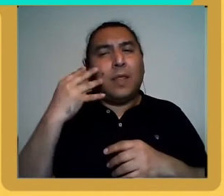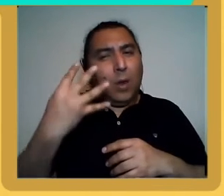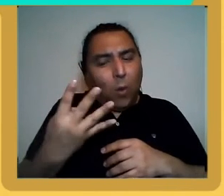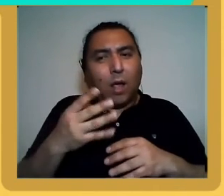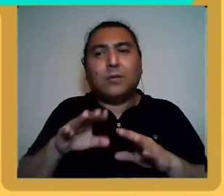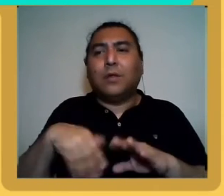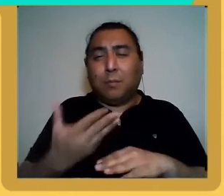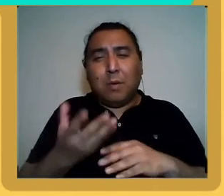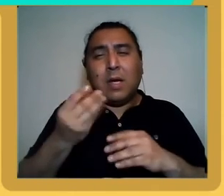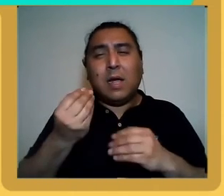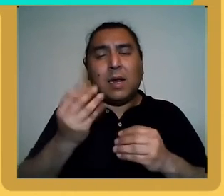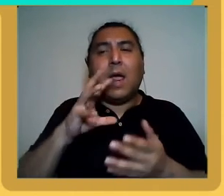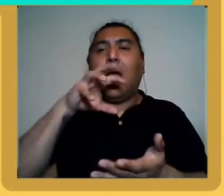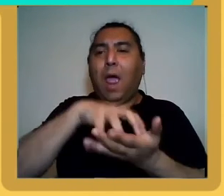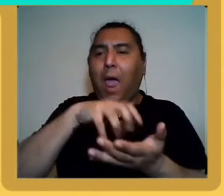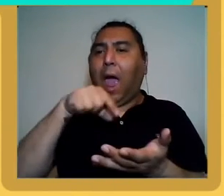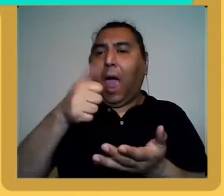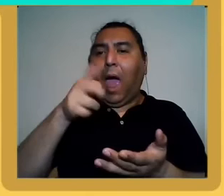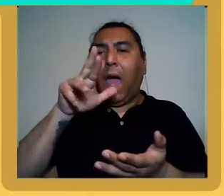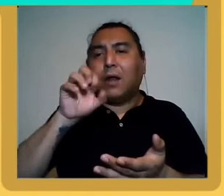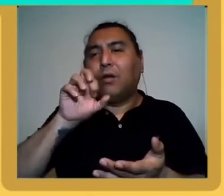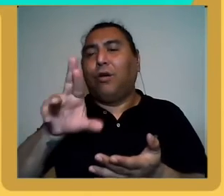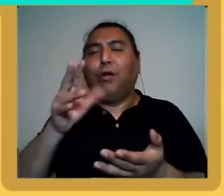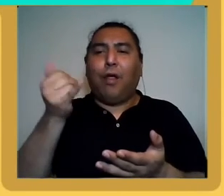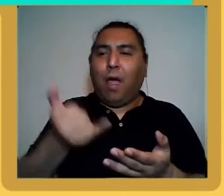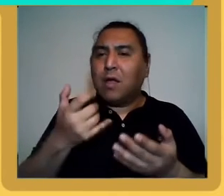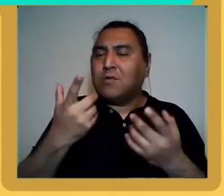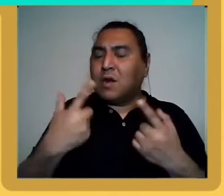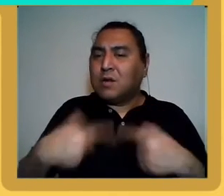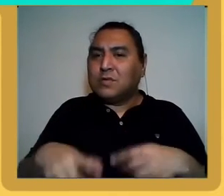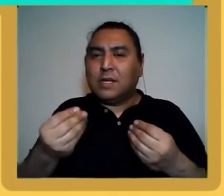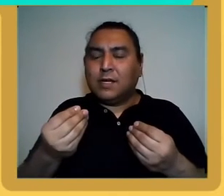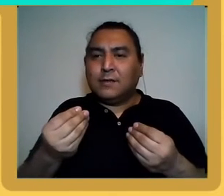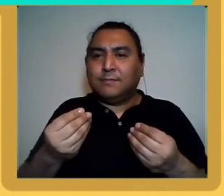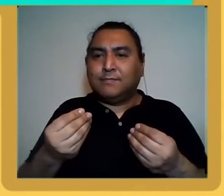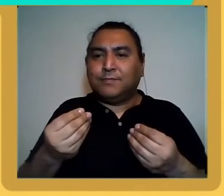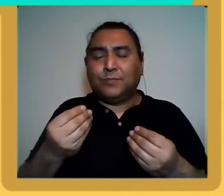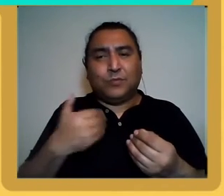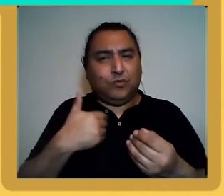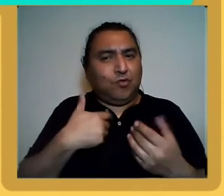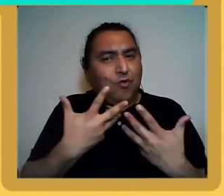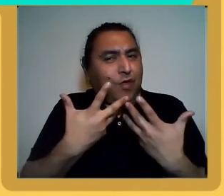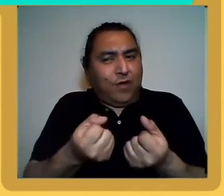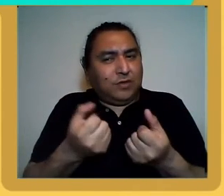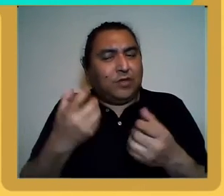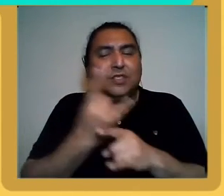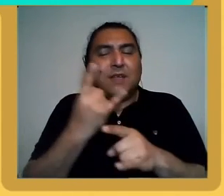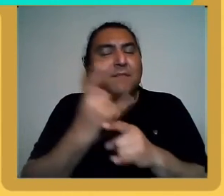siempre Arcor hay un caso que estudio donde yo soy el defensor de la integración